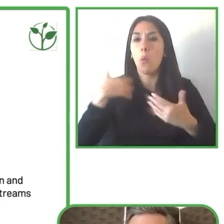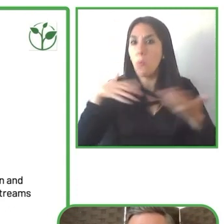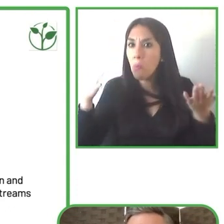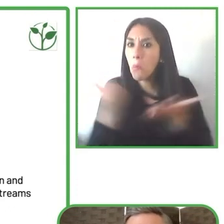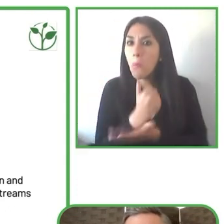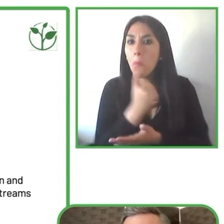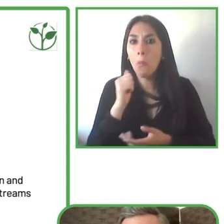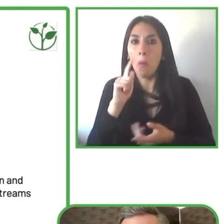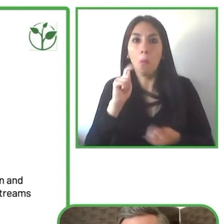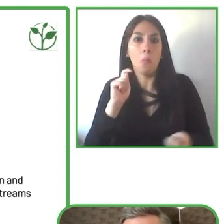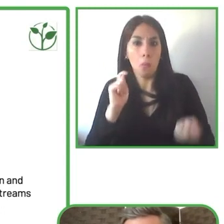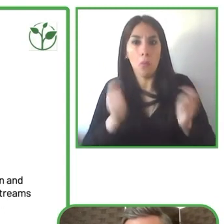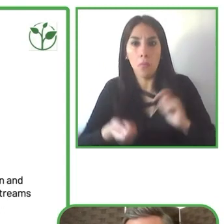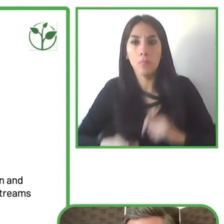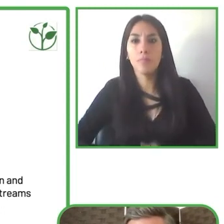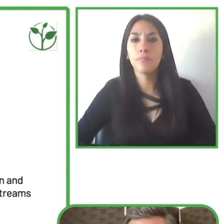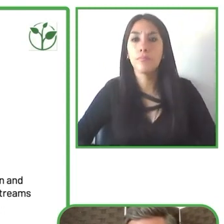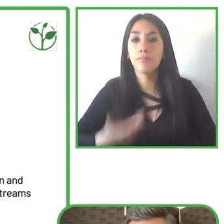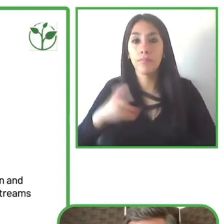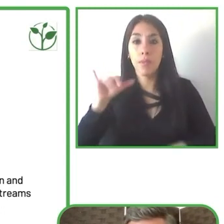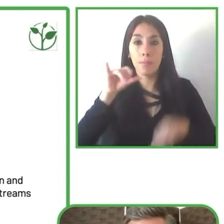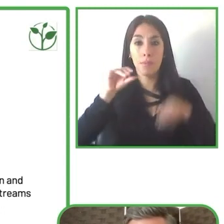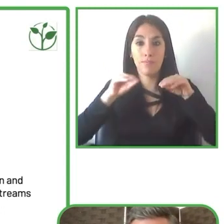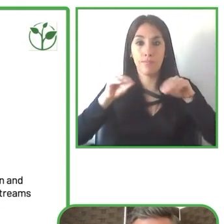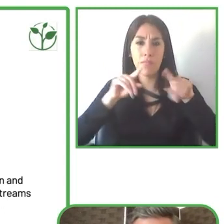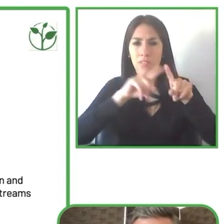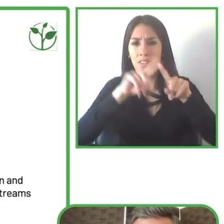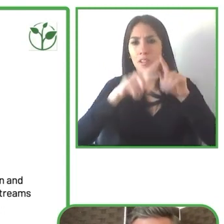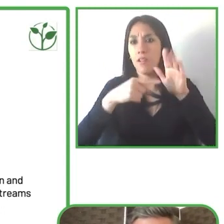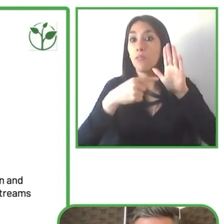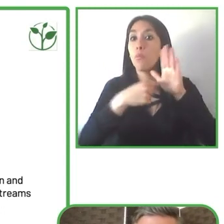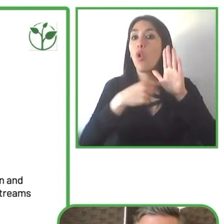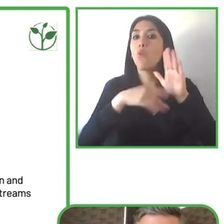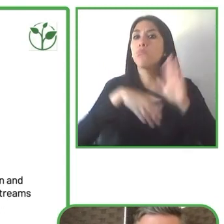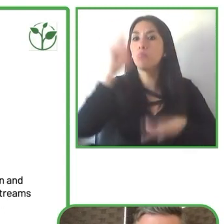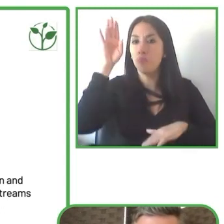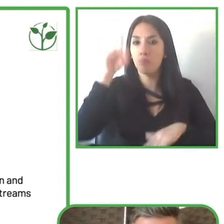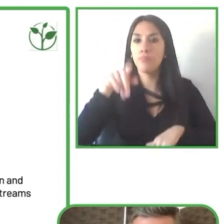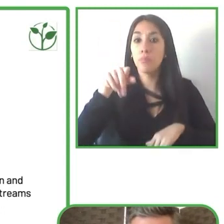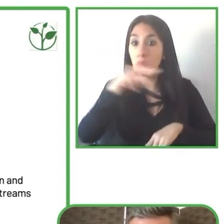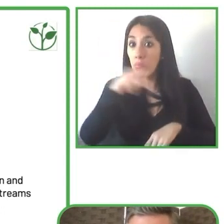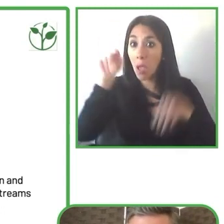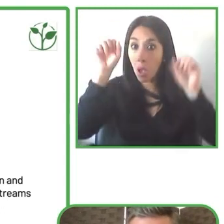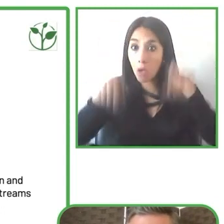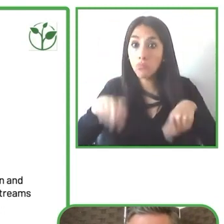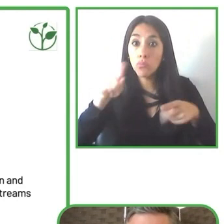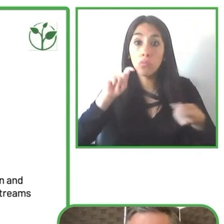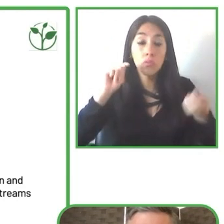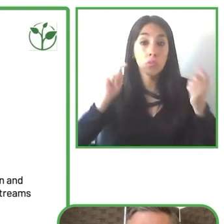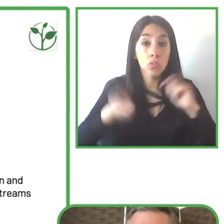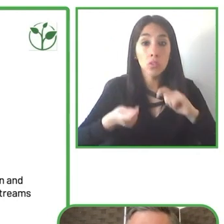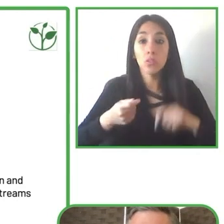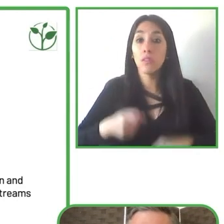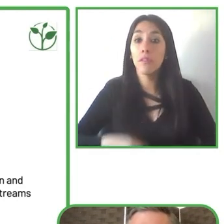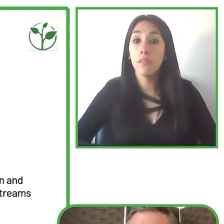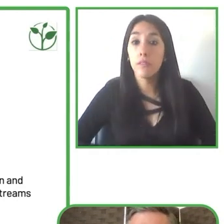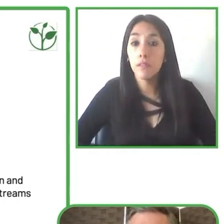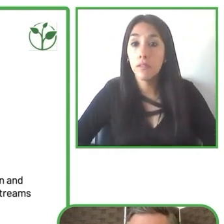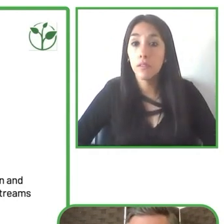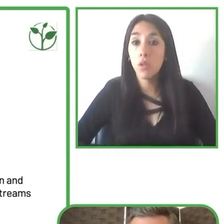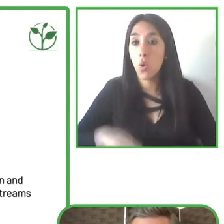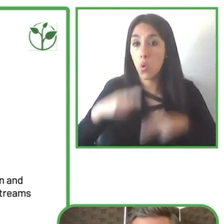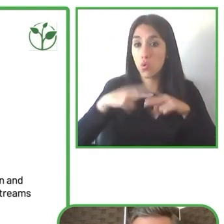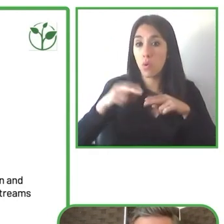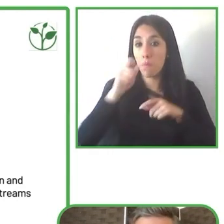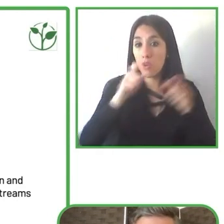puedan enfrentar las personas con discapacidad y al mismo tiempo han visto el cómo ha